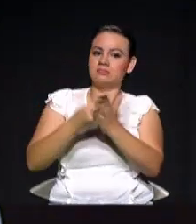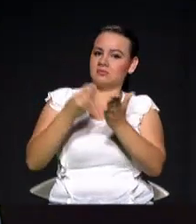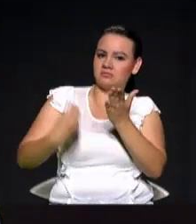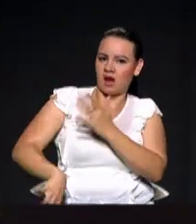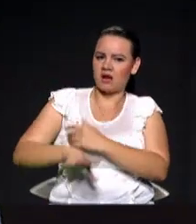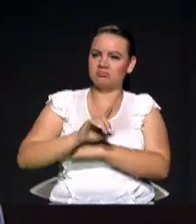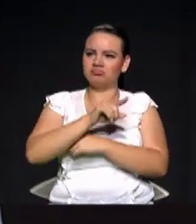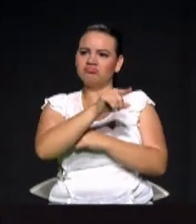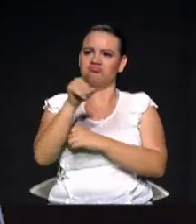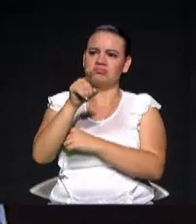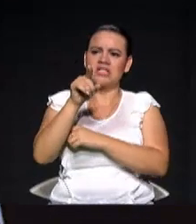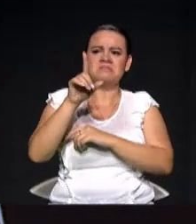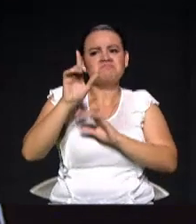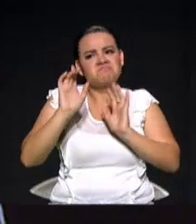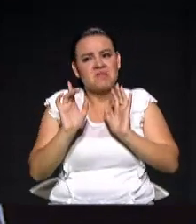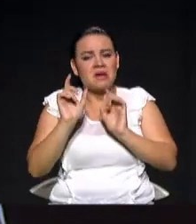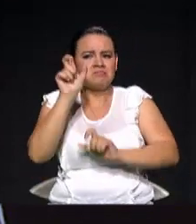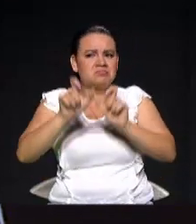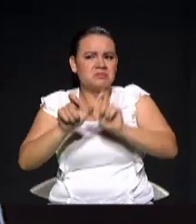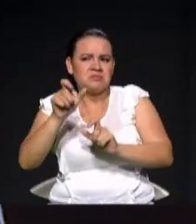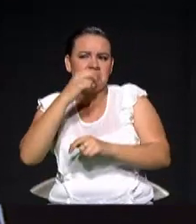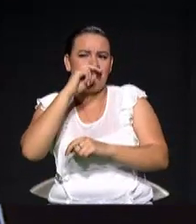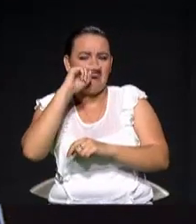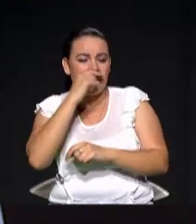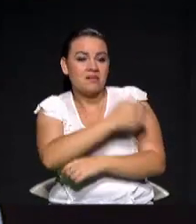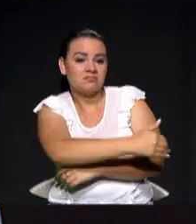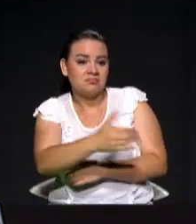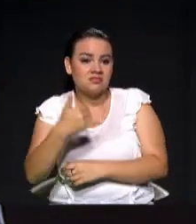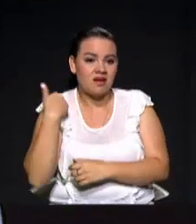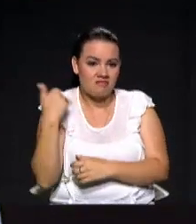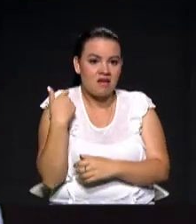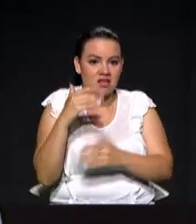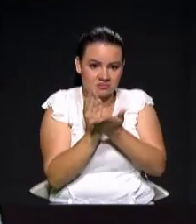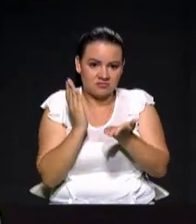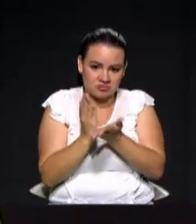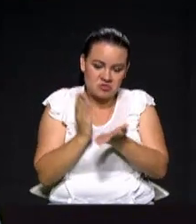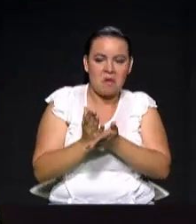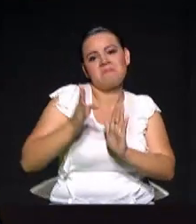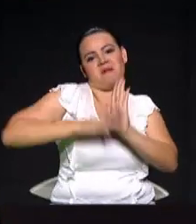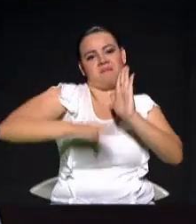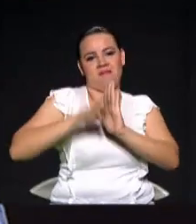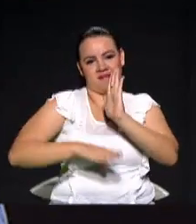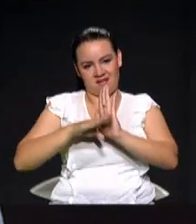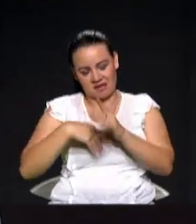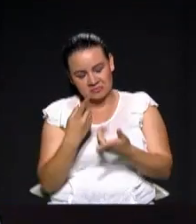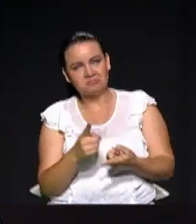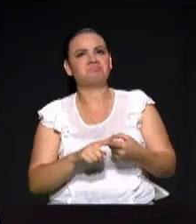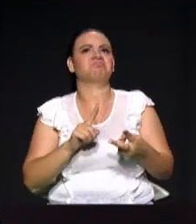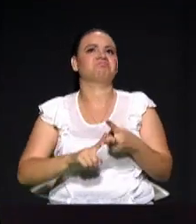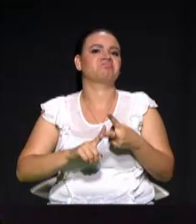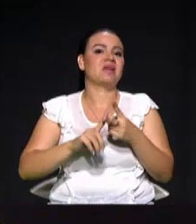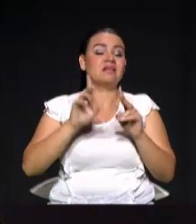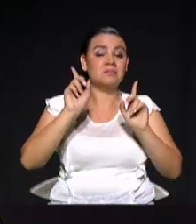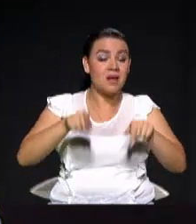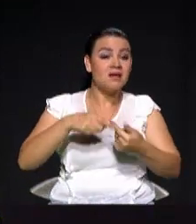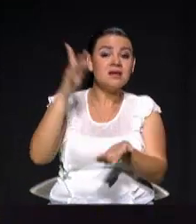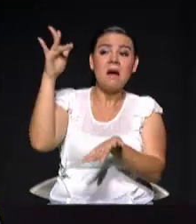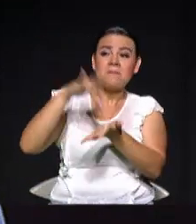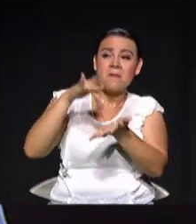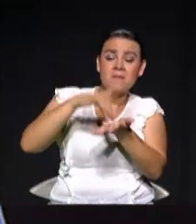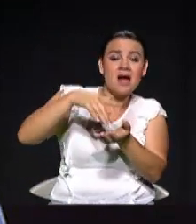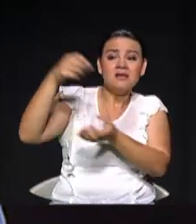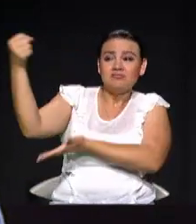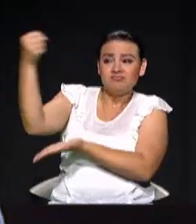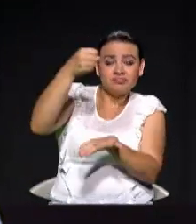estudio, avanzar en la inversión social significativamente, modificar presupuesto participativo y aumentar los porcentajes que actualmente se